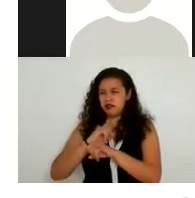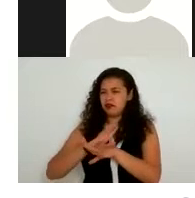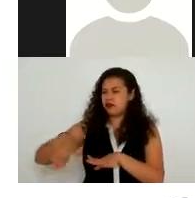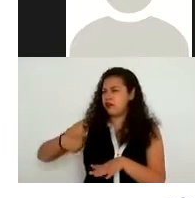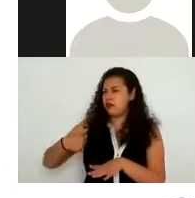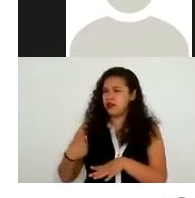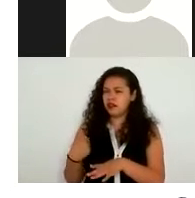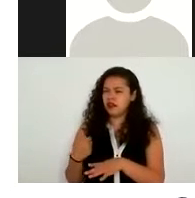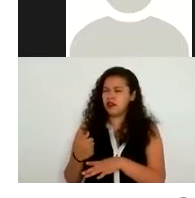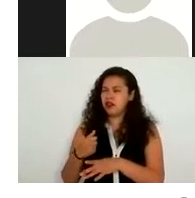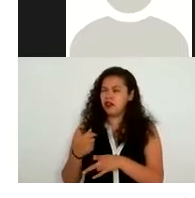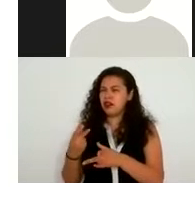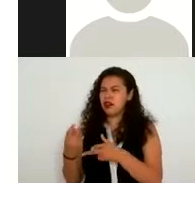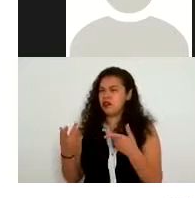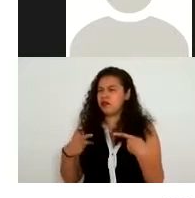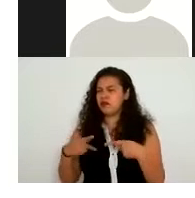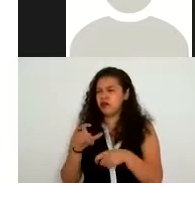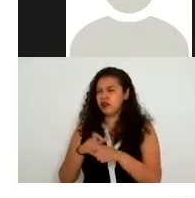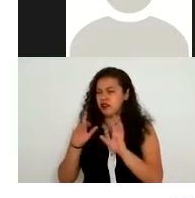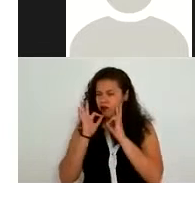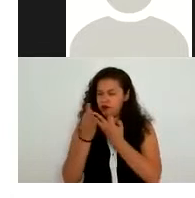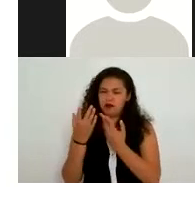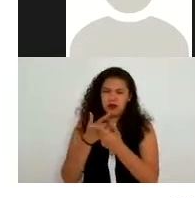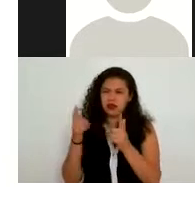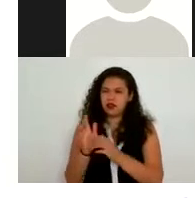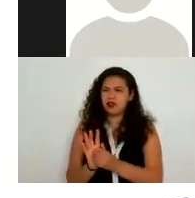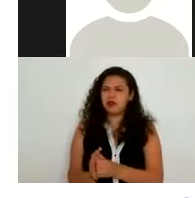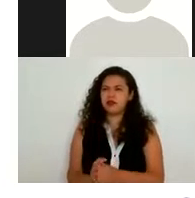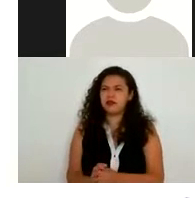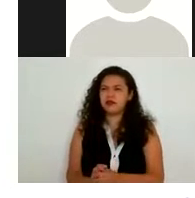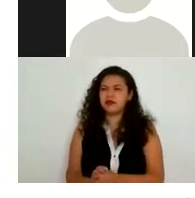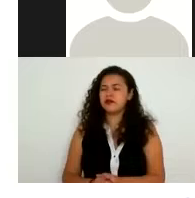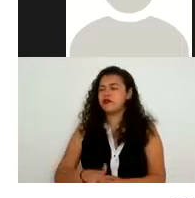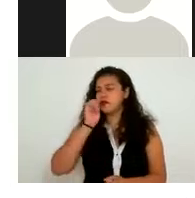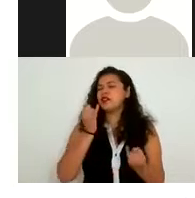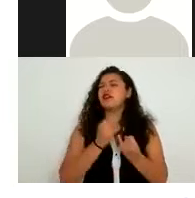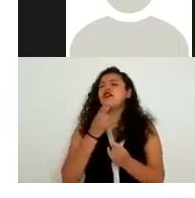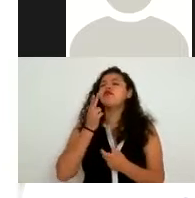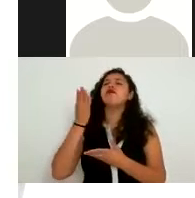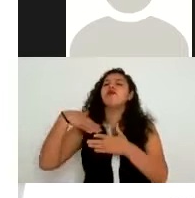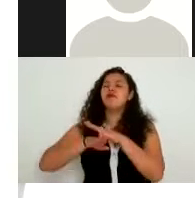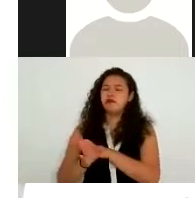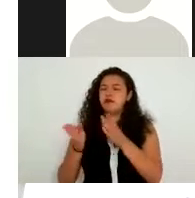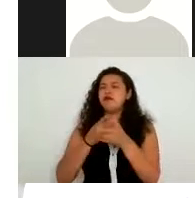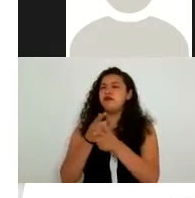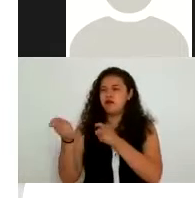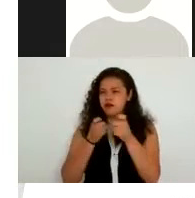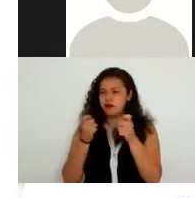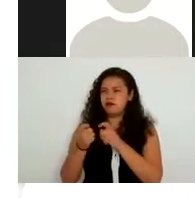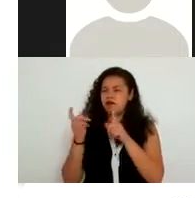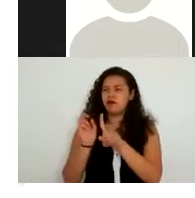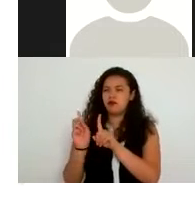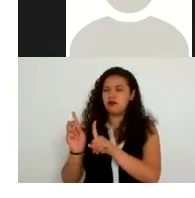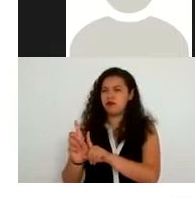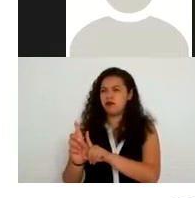veíamos que es muy amplio ¿no? El uso abarca también la acción de acceso el manejo el aprovechamiento la transferencia o